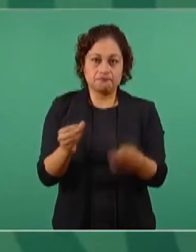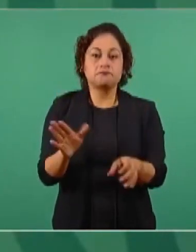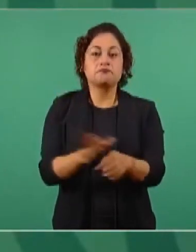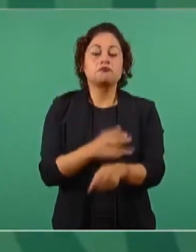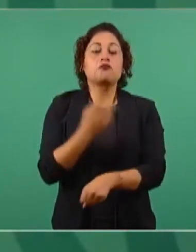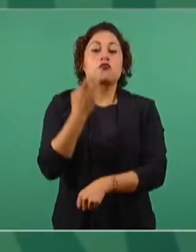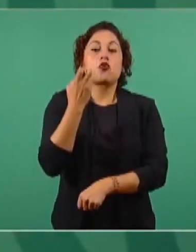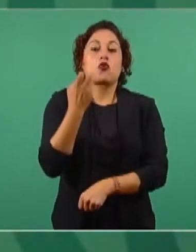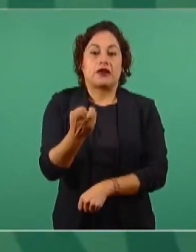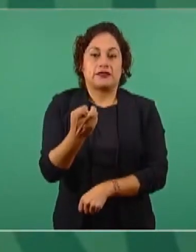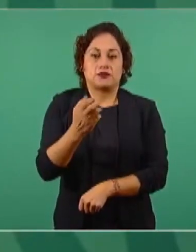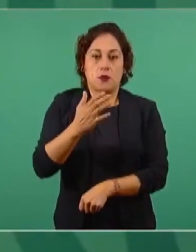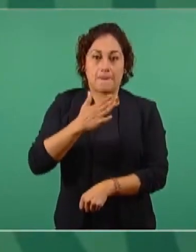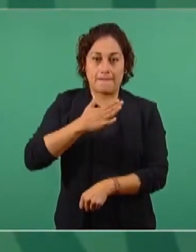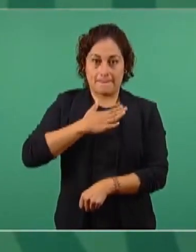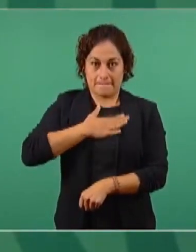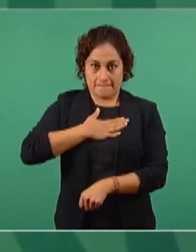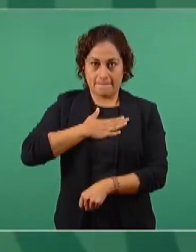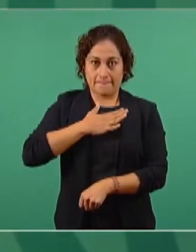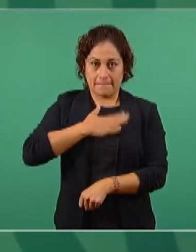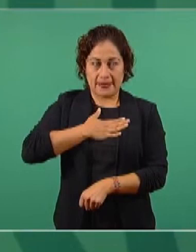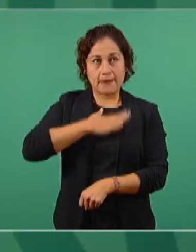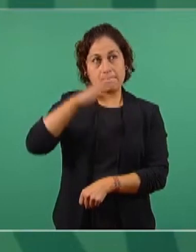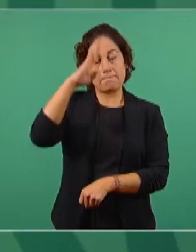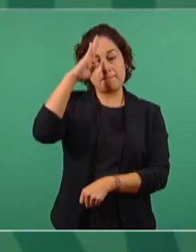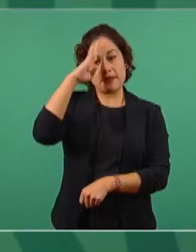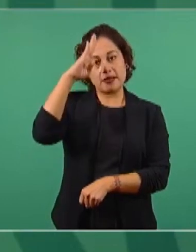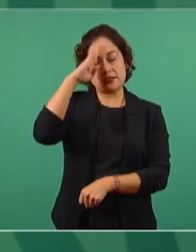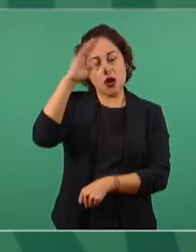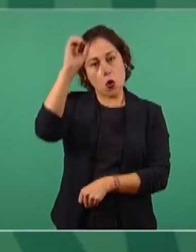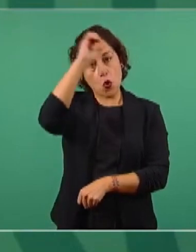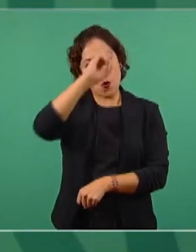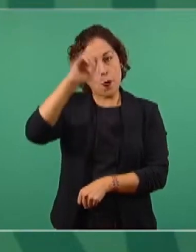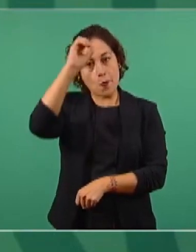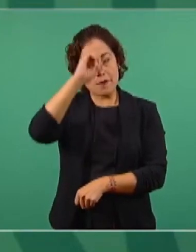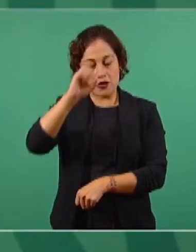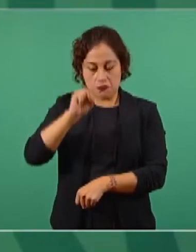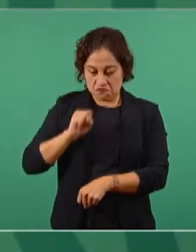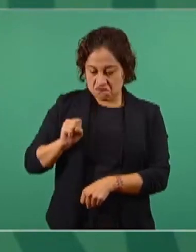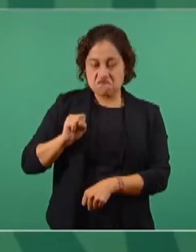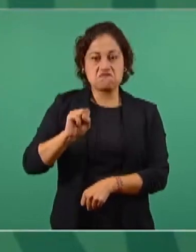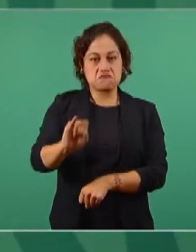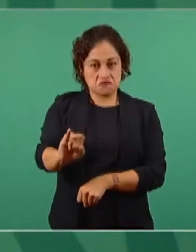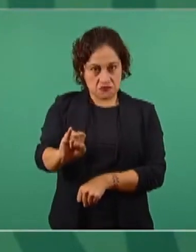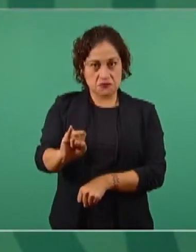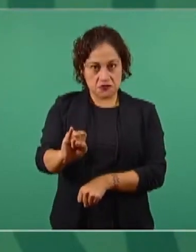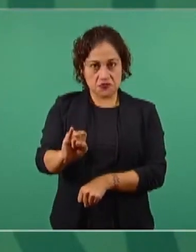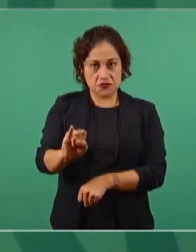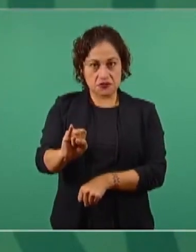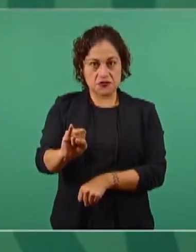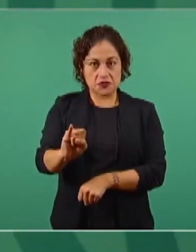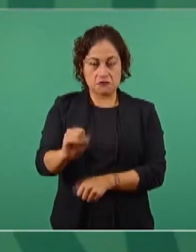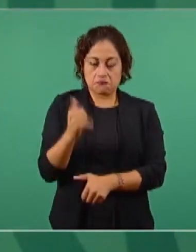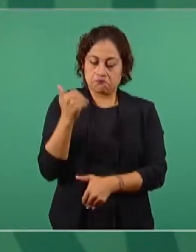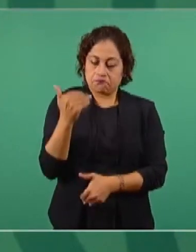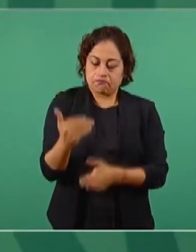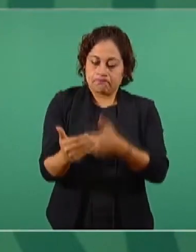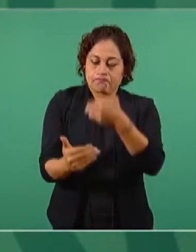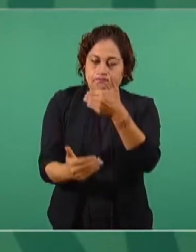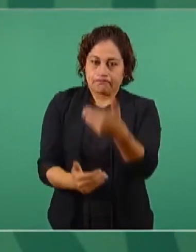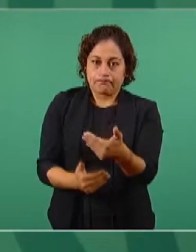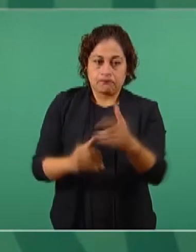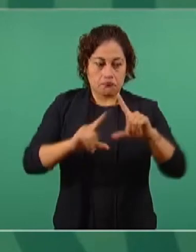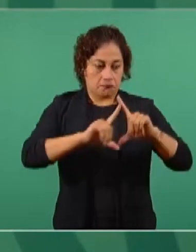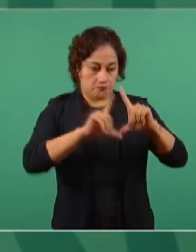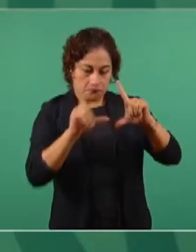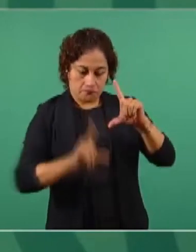seguridad de que vamos a ir serenando al país, se